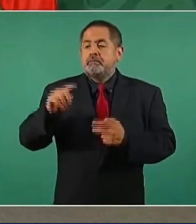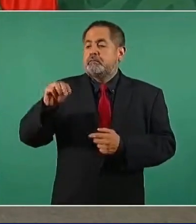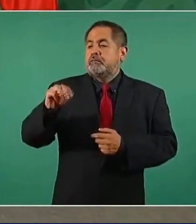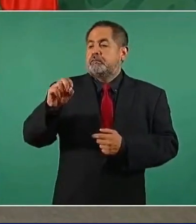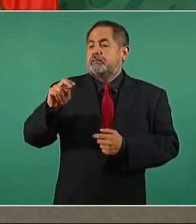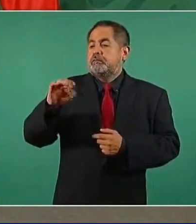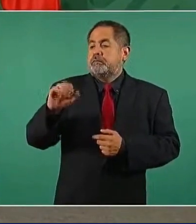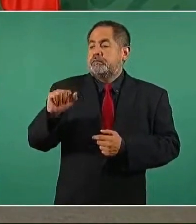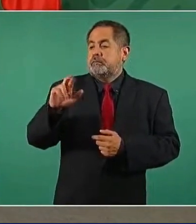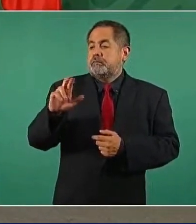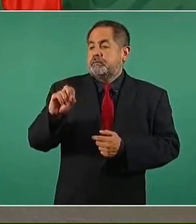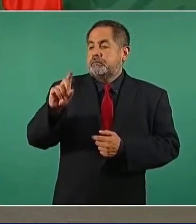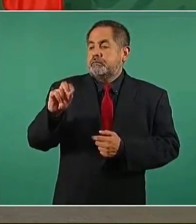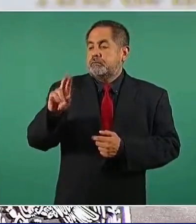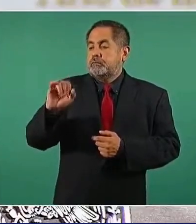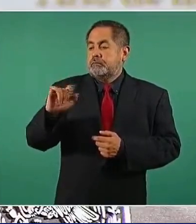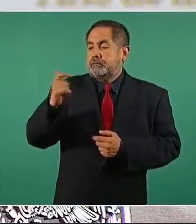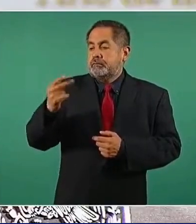Rodríguez,